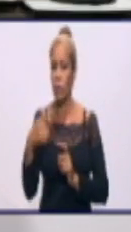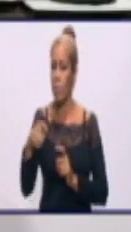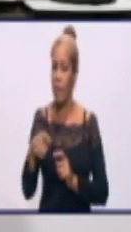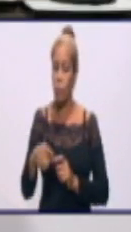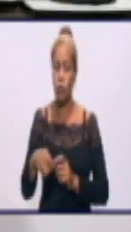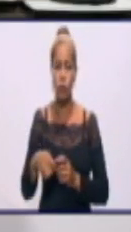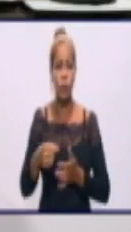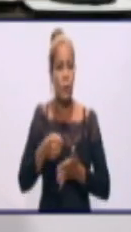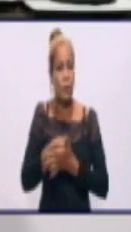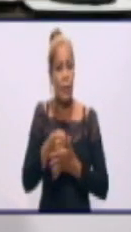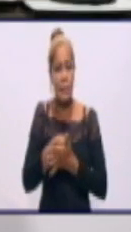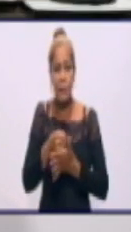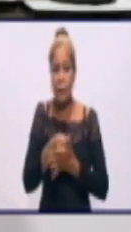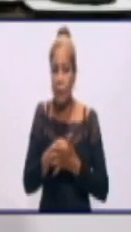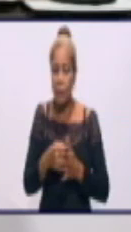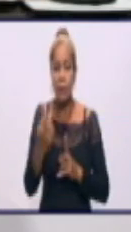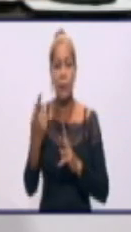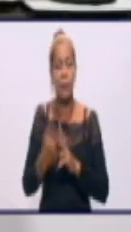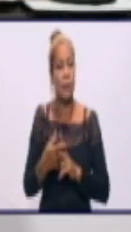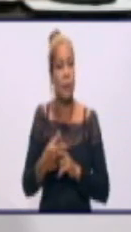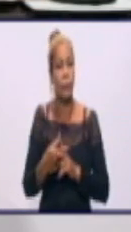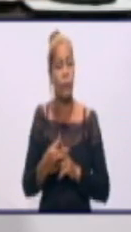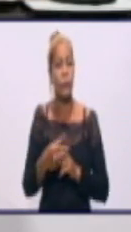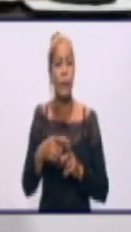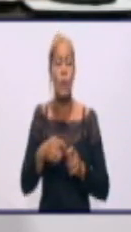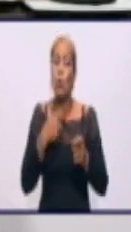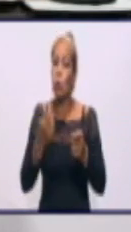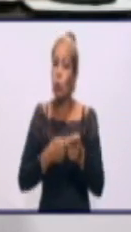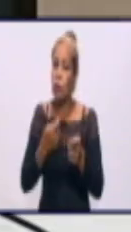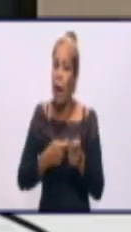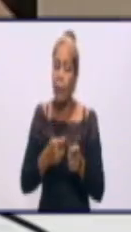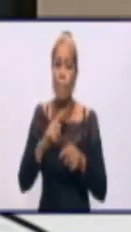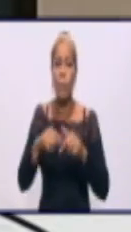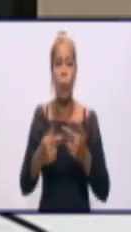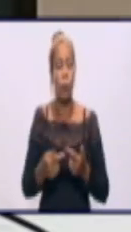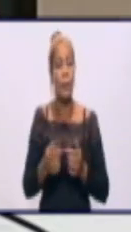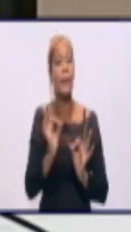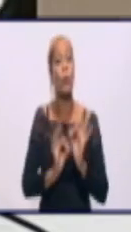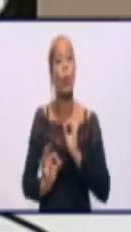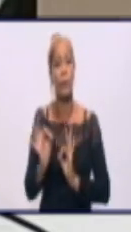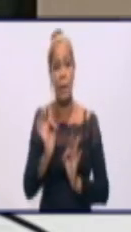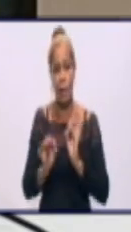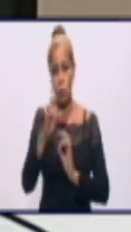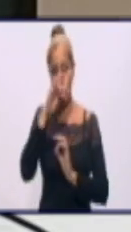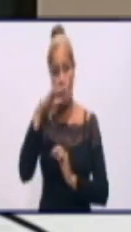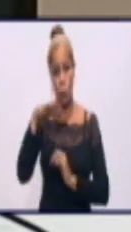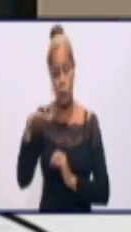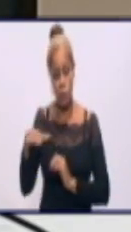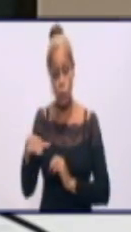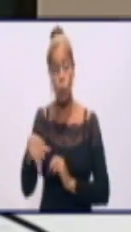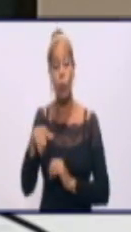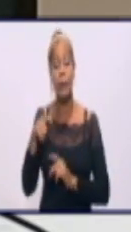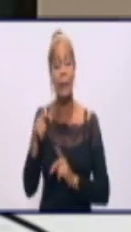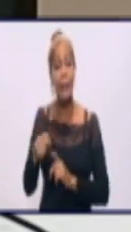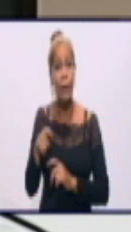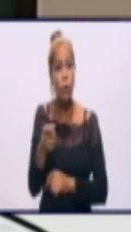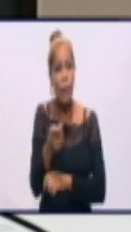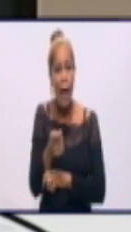posible por protegerlos y a su vez, dentro de esa protección, irlos enseñando a autoprotegerse.